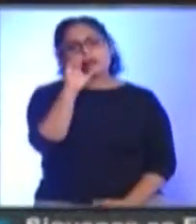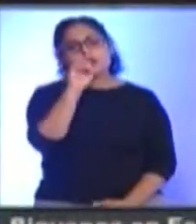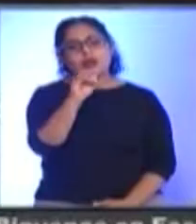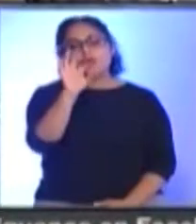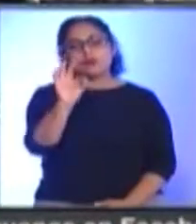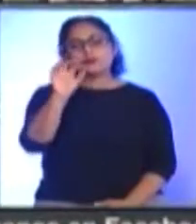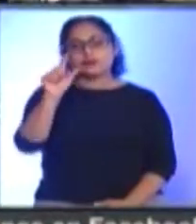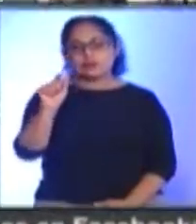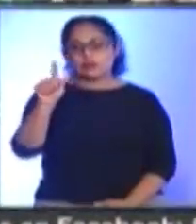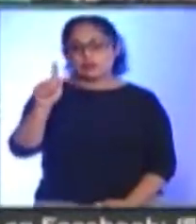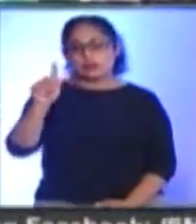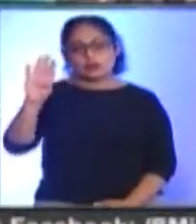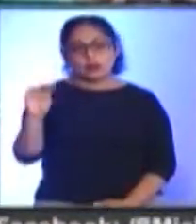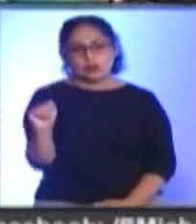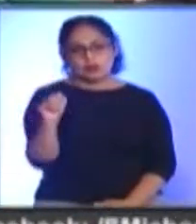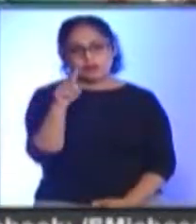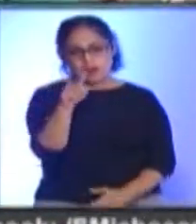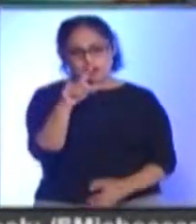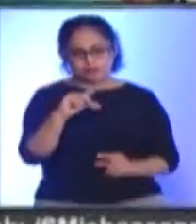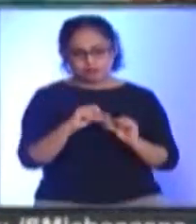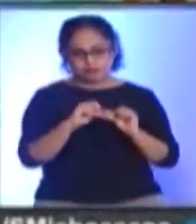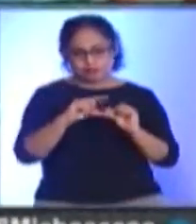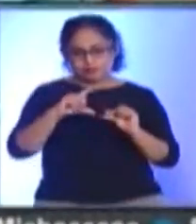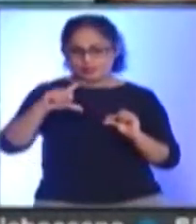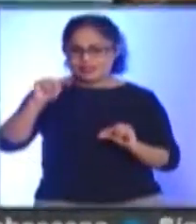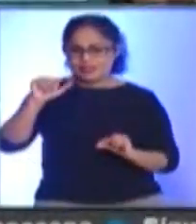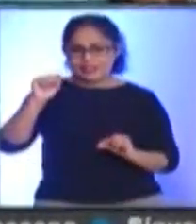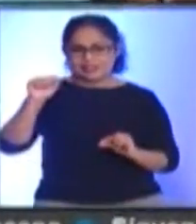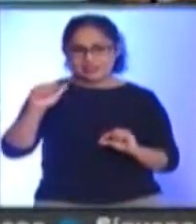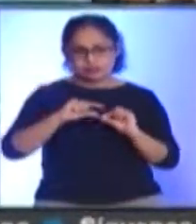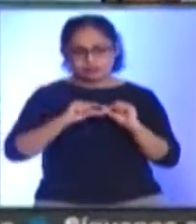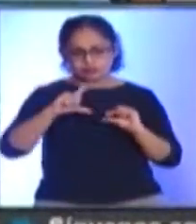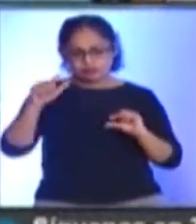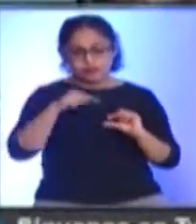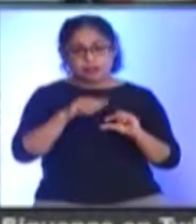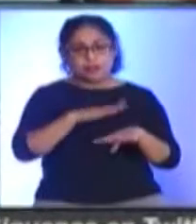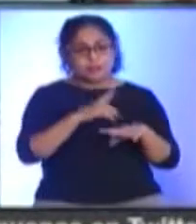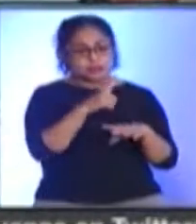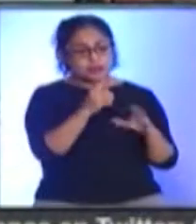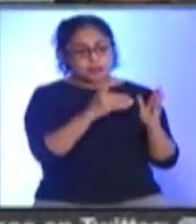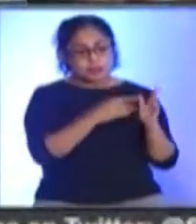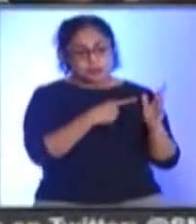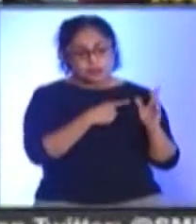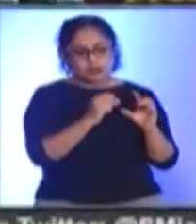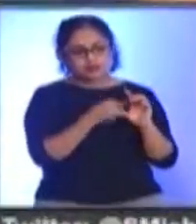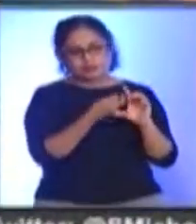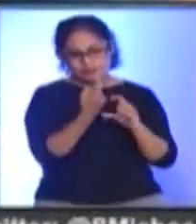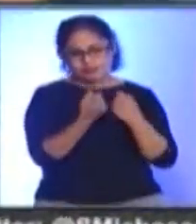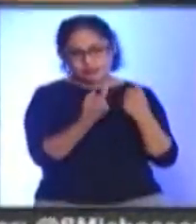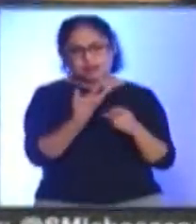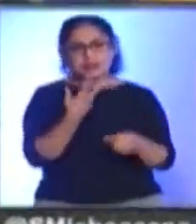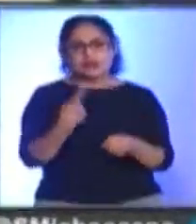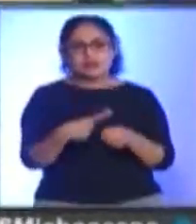setenta y nueve Una tasa de incidencia De veintisiete punto uno De casos estimados activos Por cada cien mil habitantes Una tasa de mortalidad